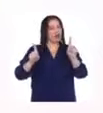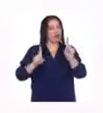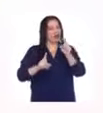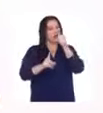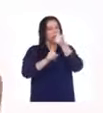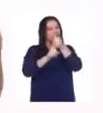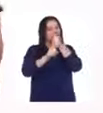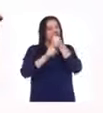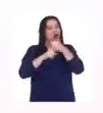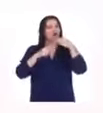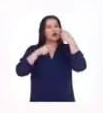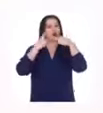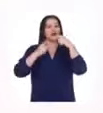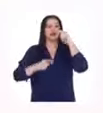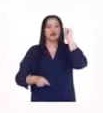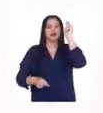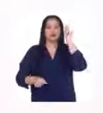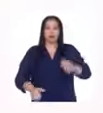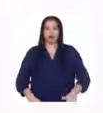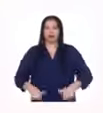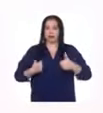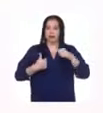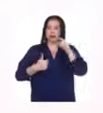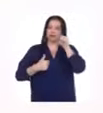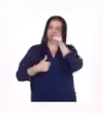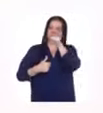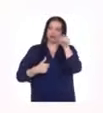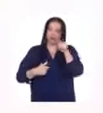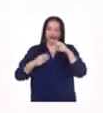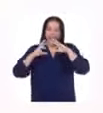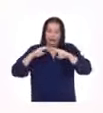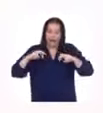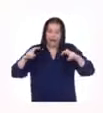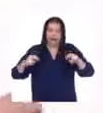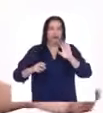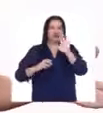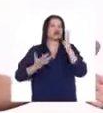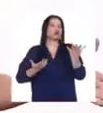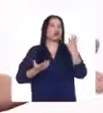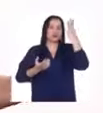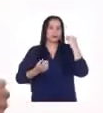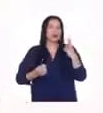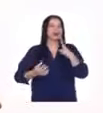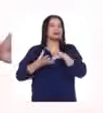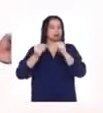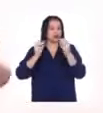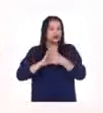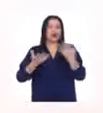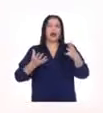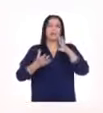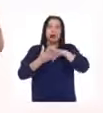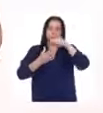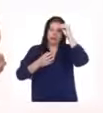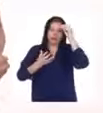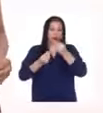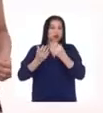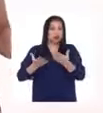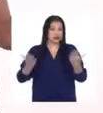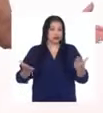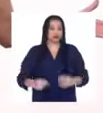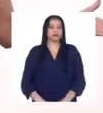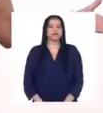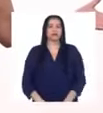testimonios de vida y analizaremos sus historias para sacarle todo el jugo a las lecciones que nos comparten. Hoy